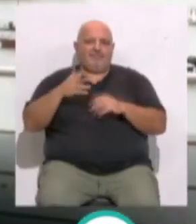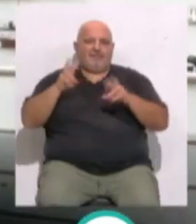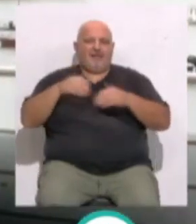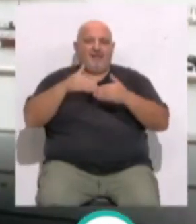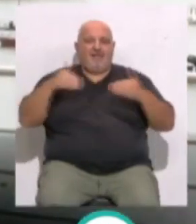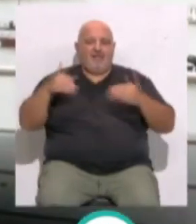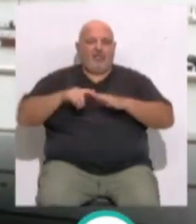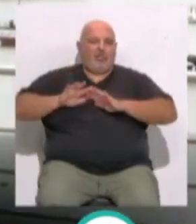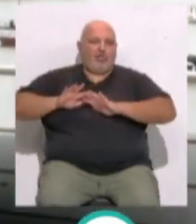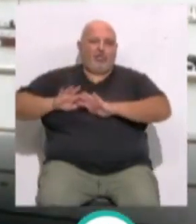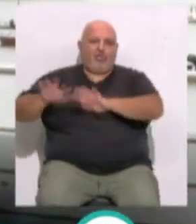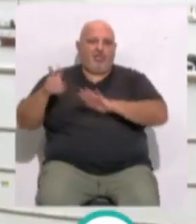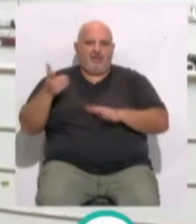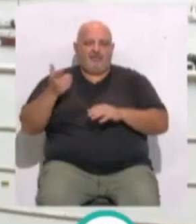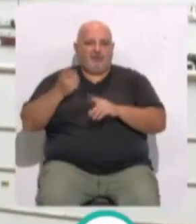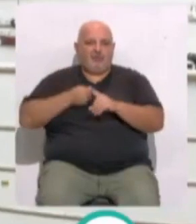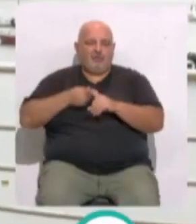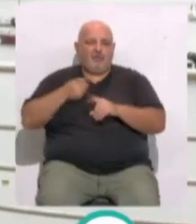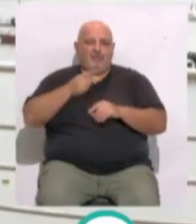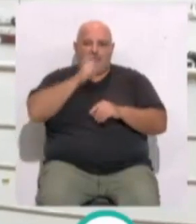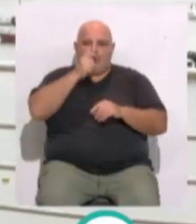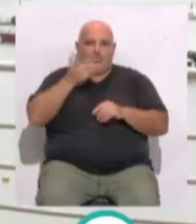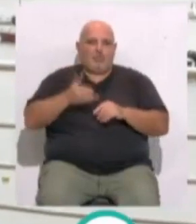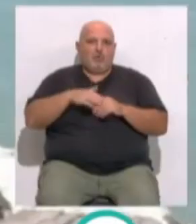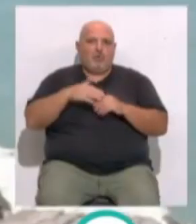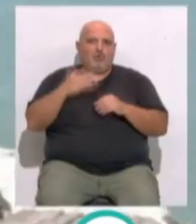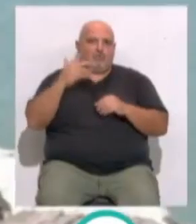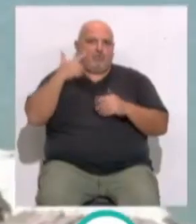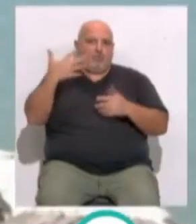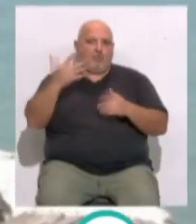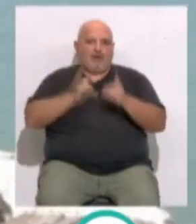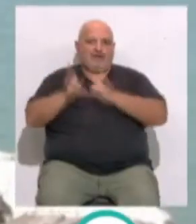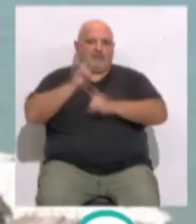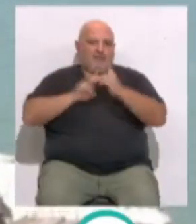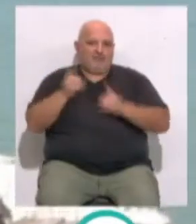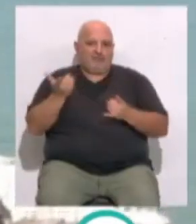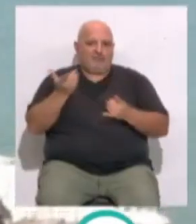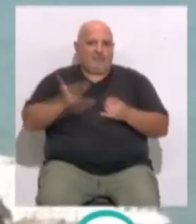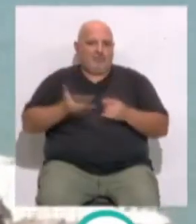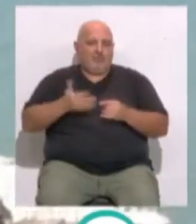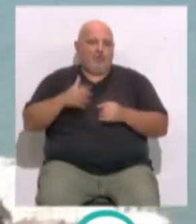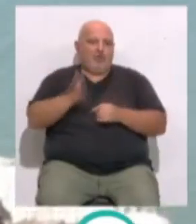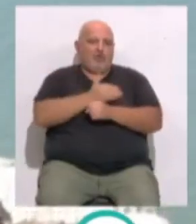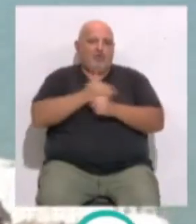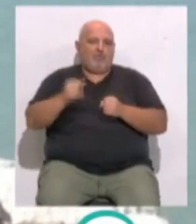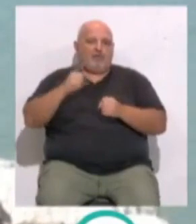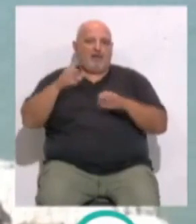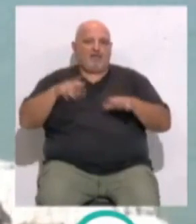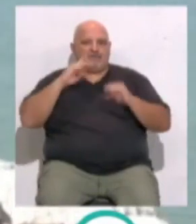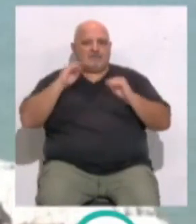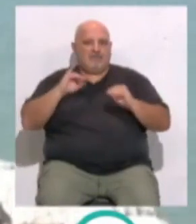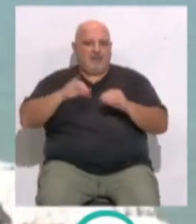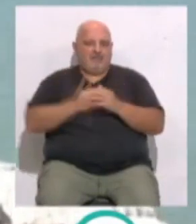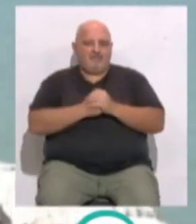marítimo de la ciudad de especial relevancia para los socialistas debido a su gran atractivo, además de ser una de las entradas a la ciudad.